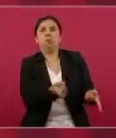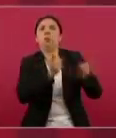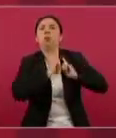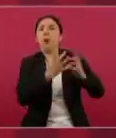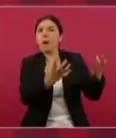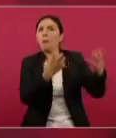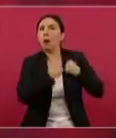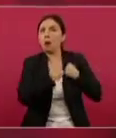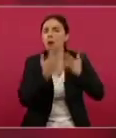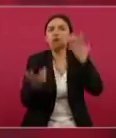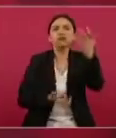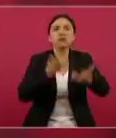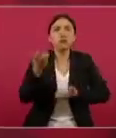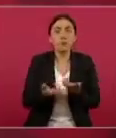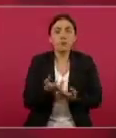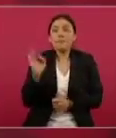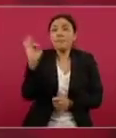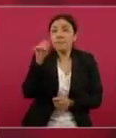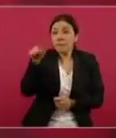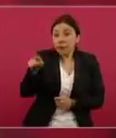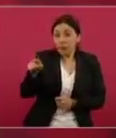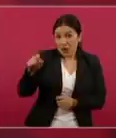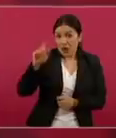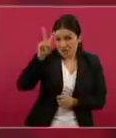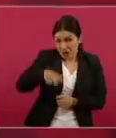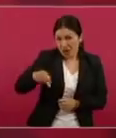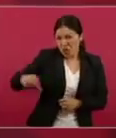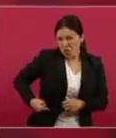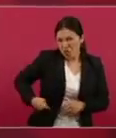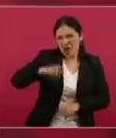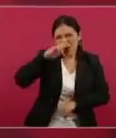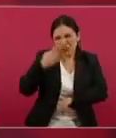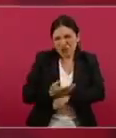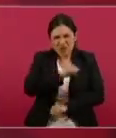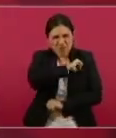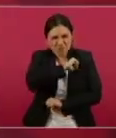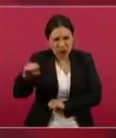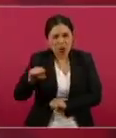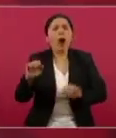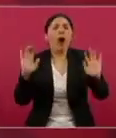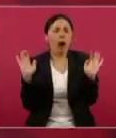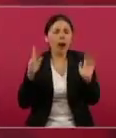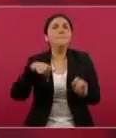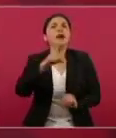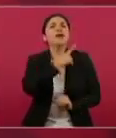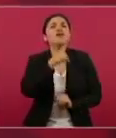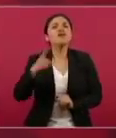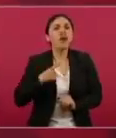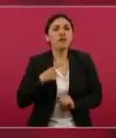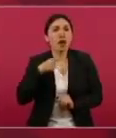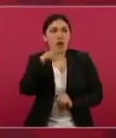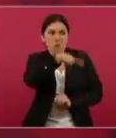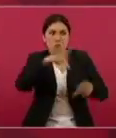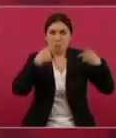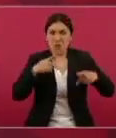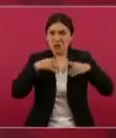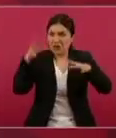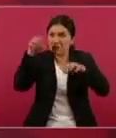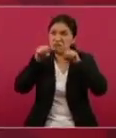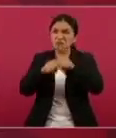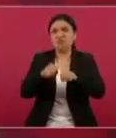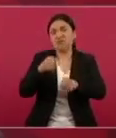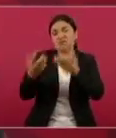además, aunque lo hubiera habido, no es la manera. Nadie puede hacerse justicia por su propia mano y menos privar de la vida